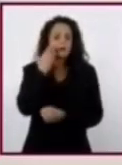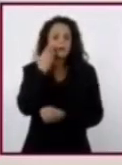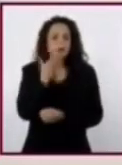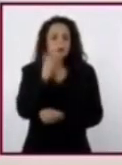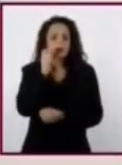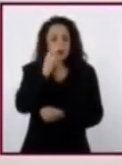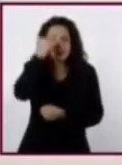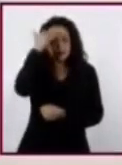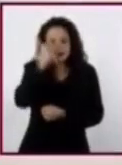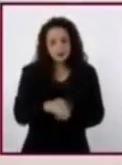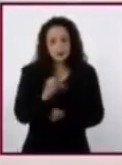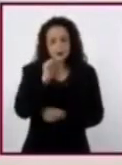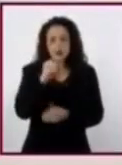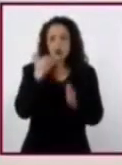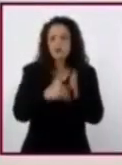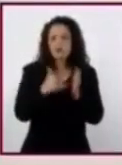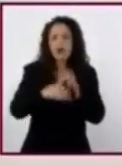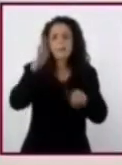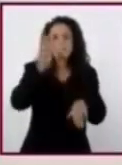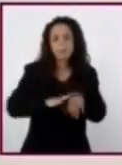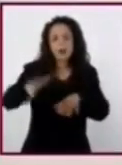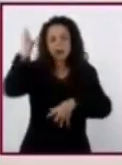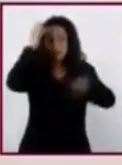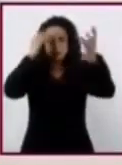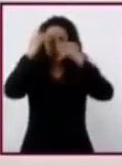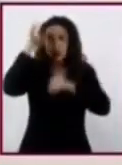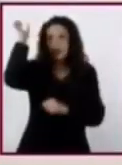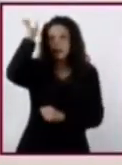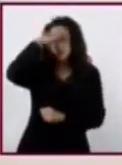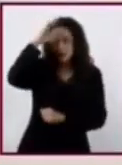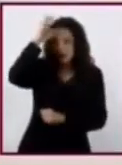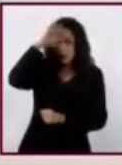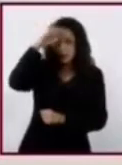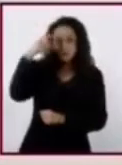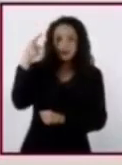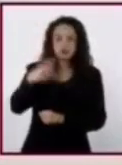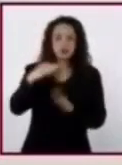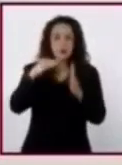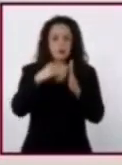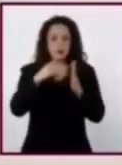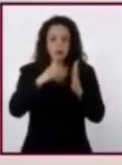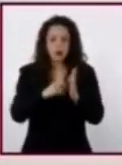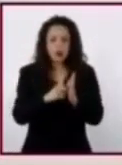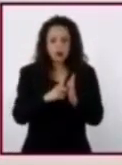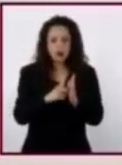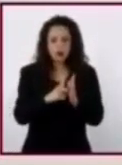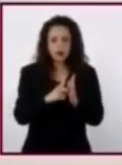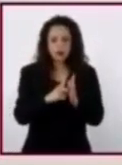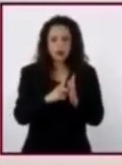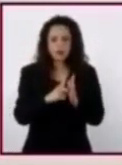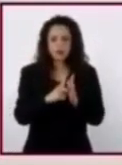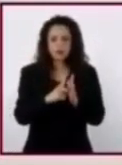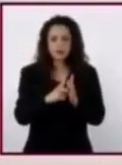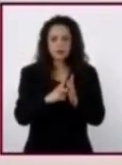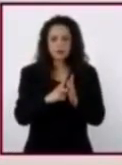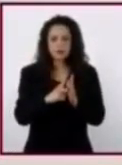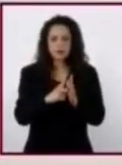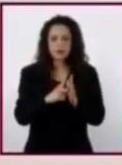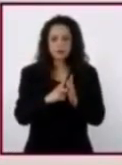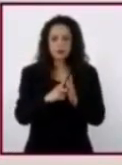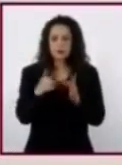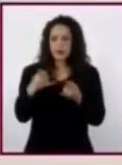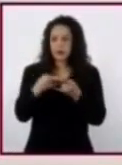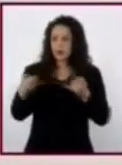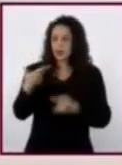sabe muy poco de la ciencia, de sus condiciones y de sus métodos. El histólogo que mira